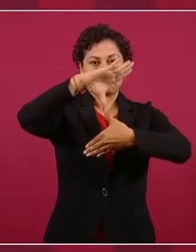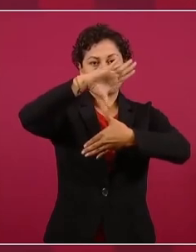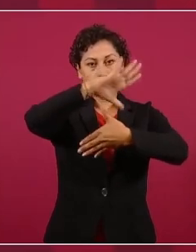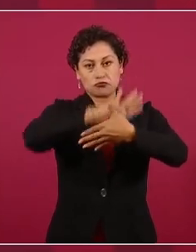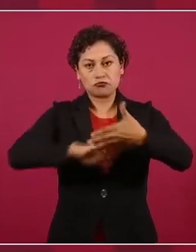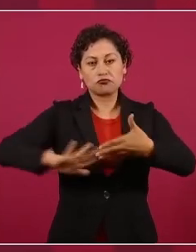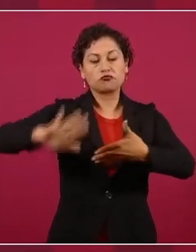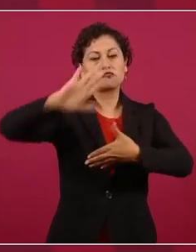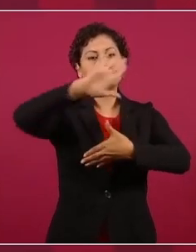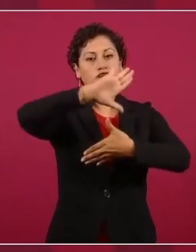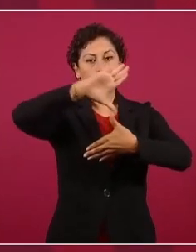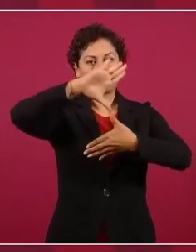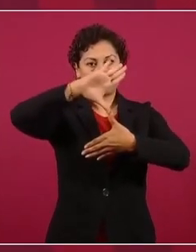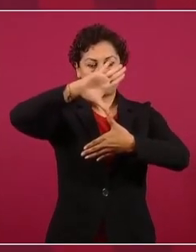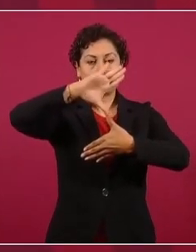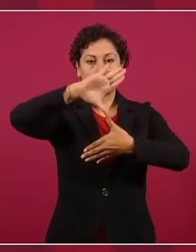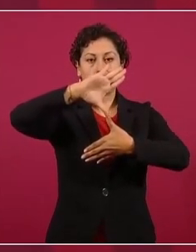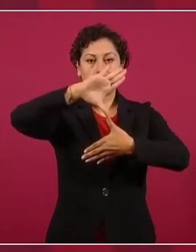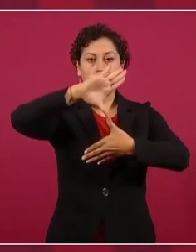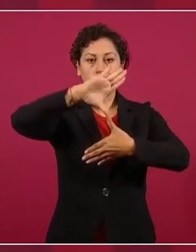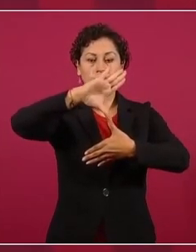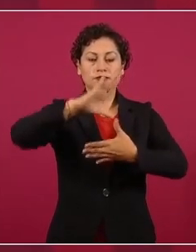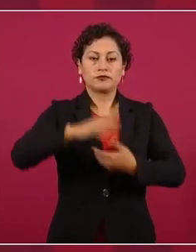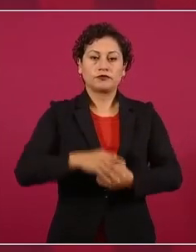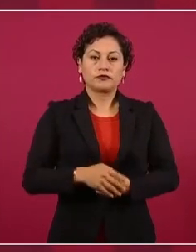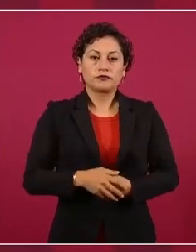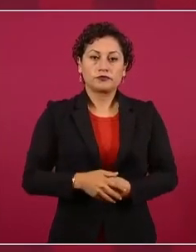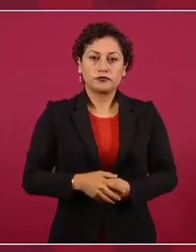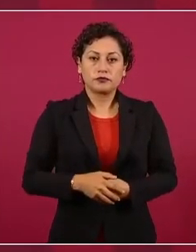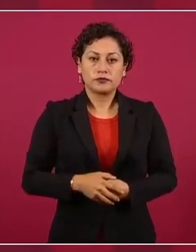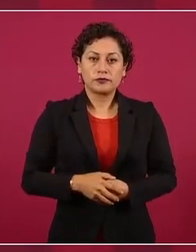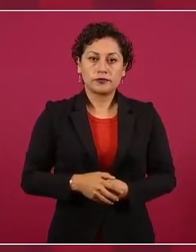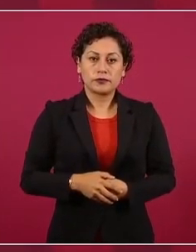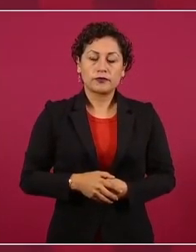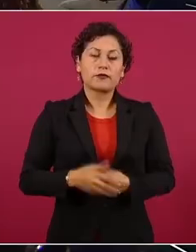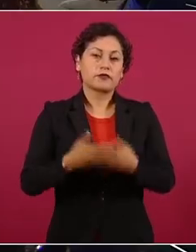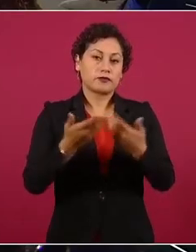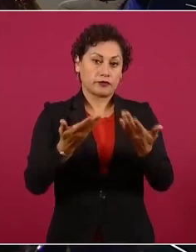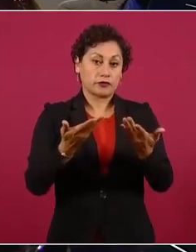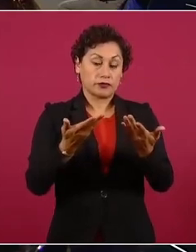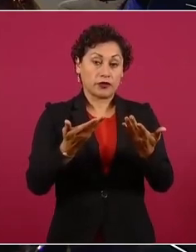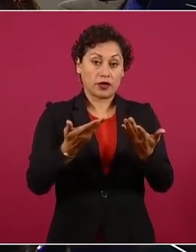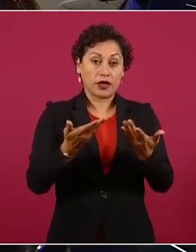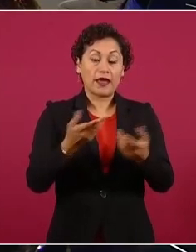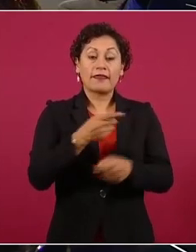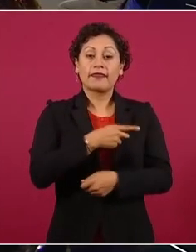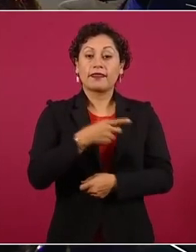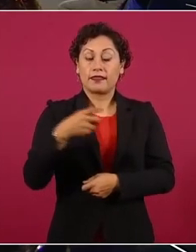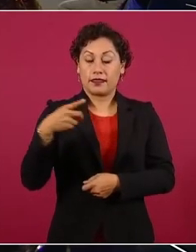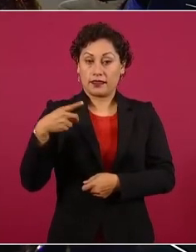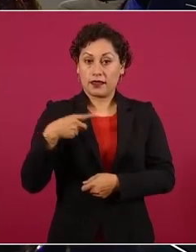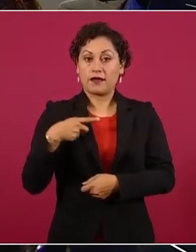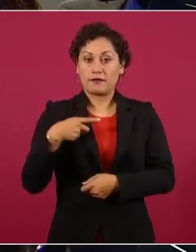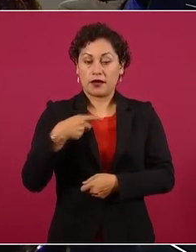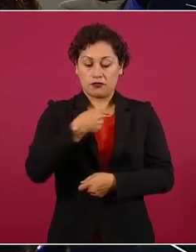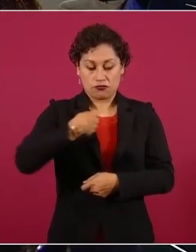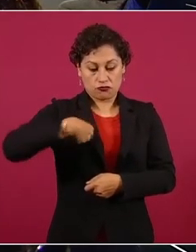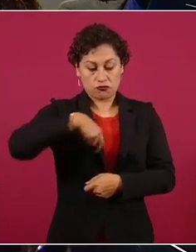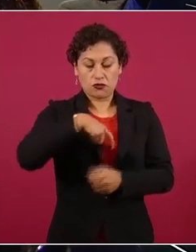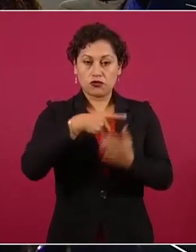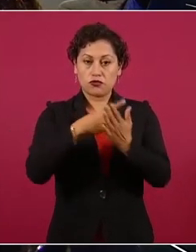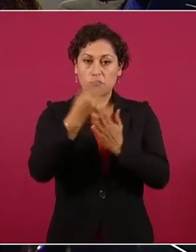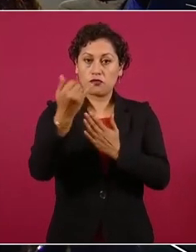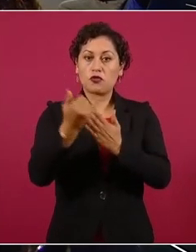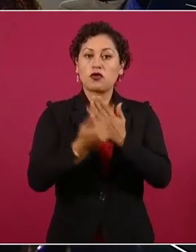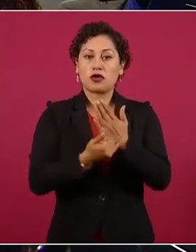le repetí nuestro proyecto de que así como surgió primero la